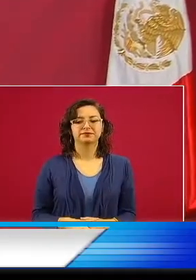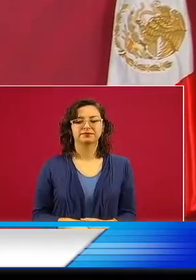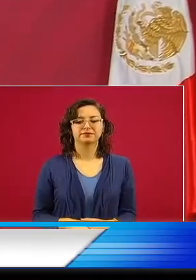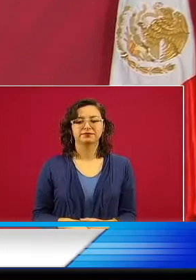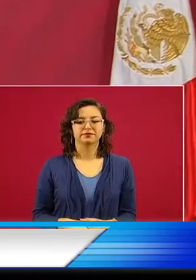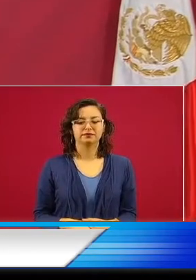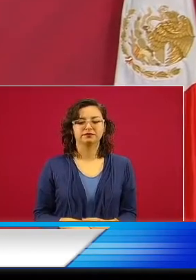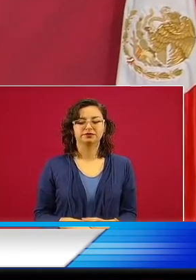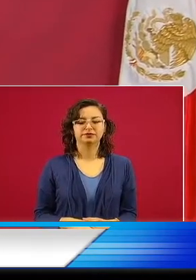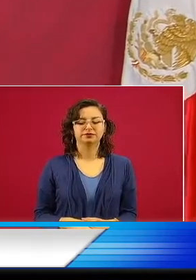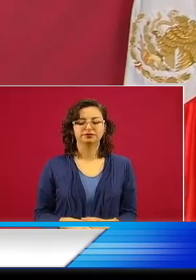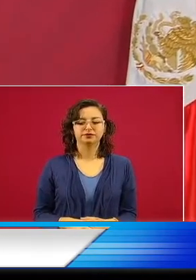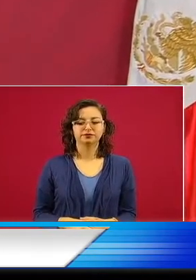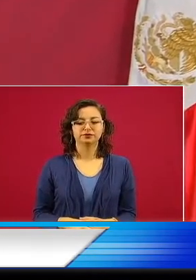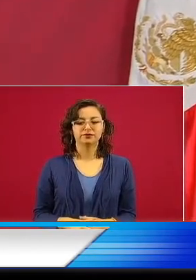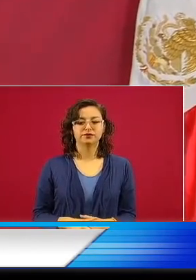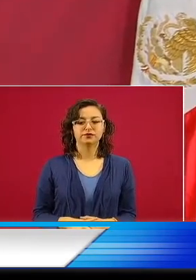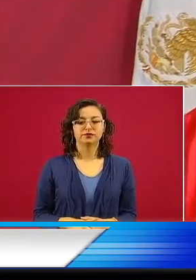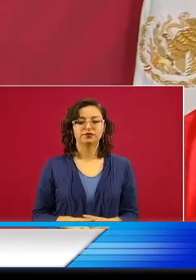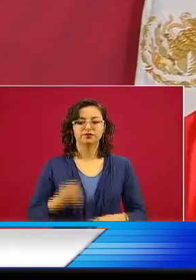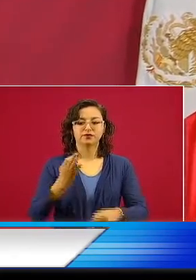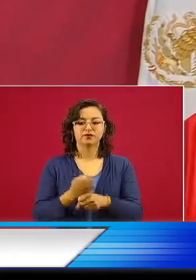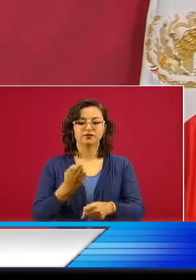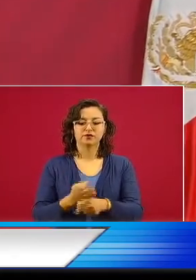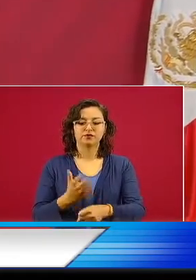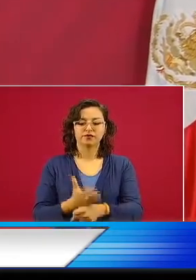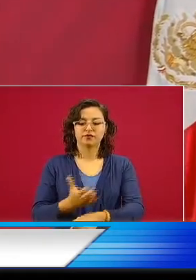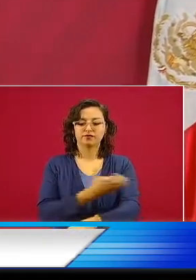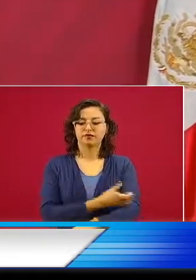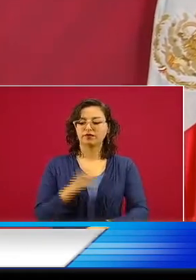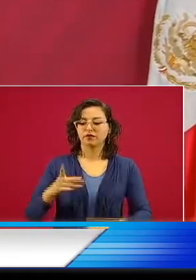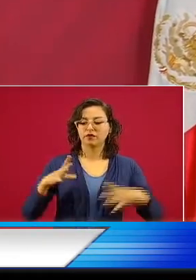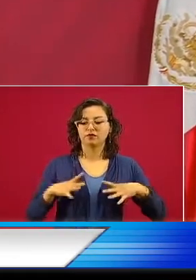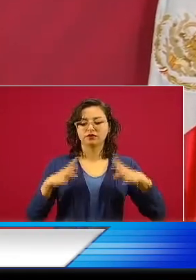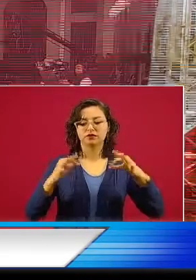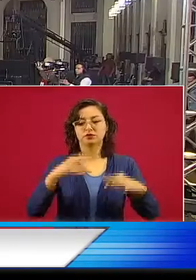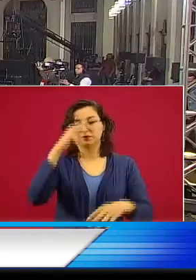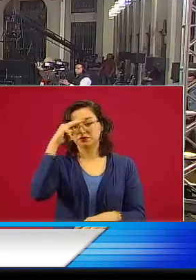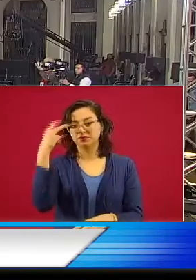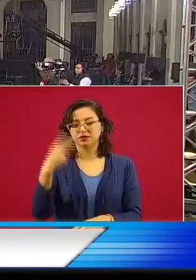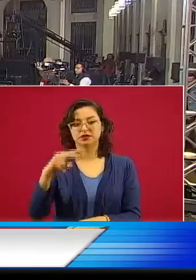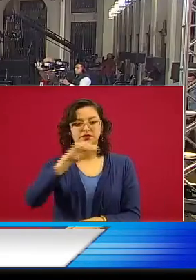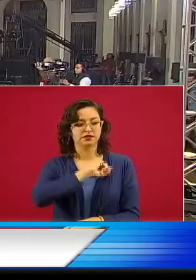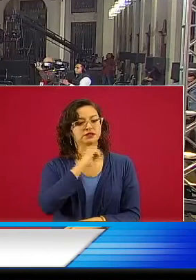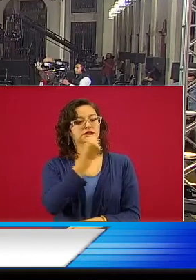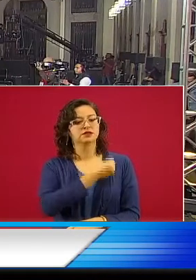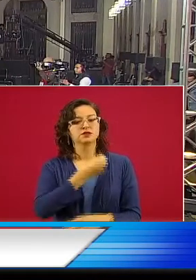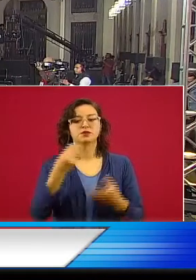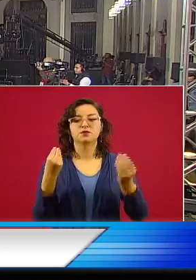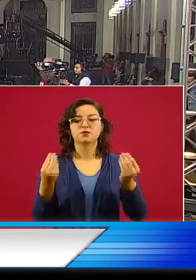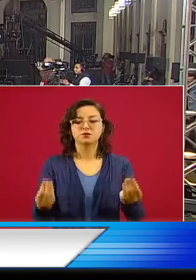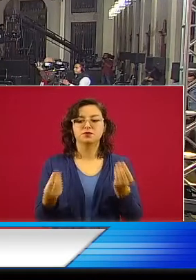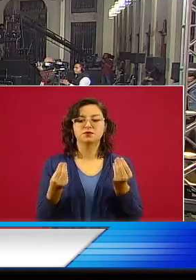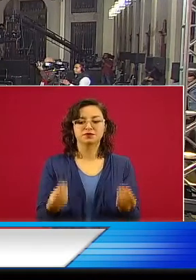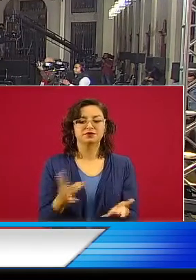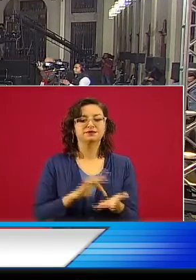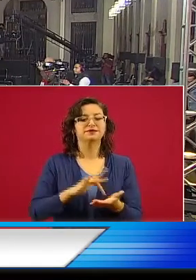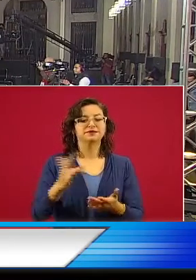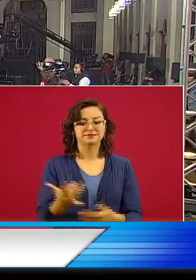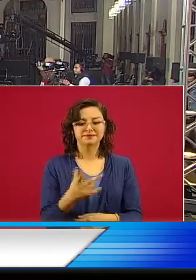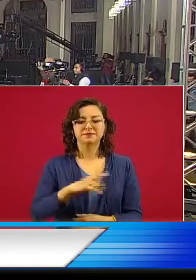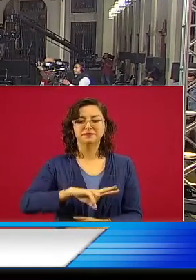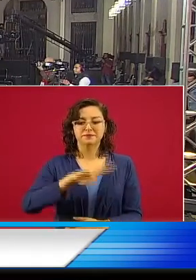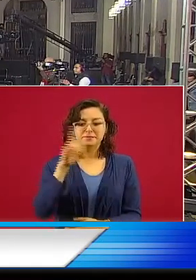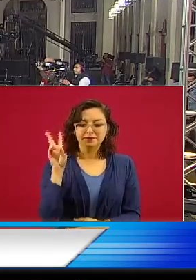Crisis económica. Afortunadamente, la pandemia y la crisis que está provocando en todo el mundo se presenta cuando en México ha aumentado el envío de